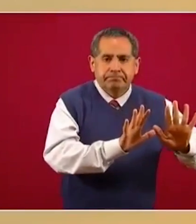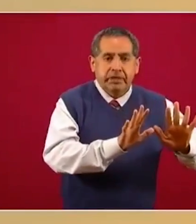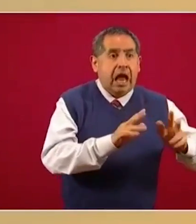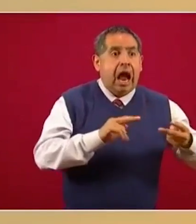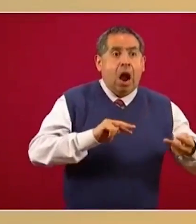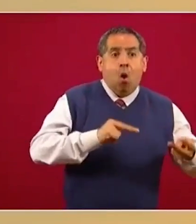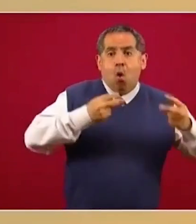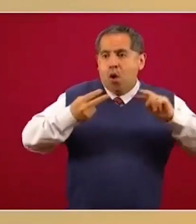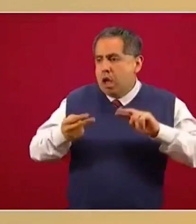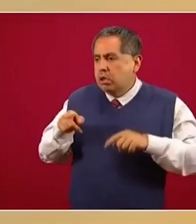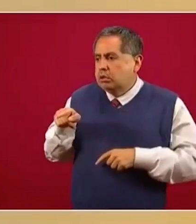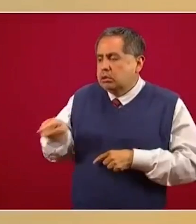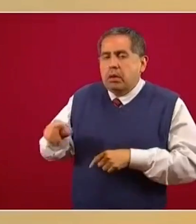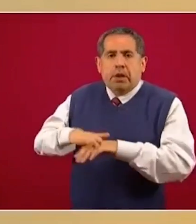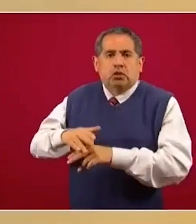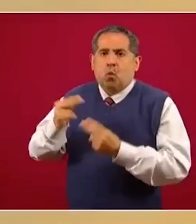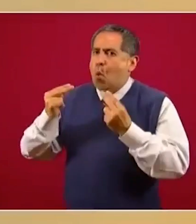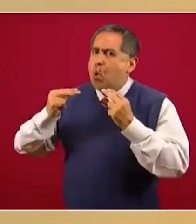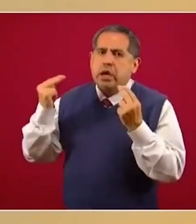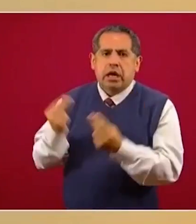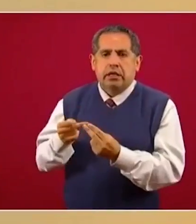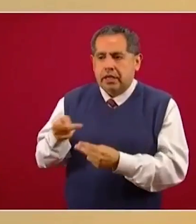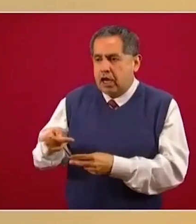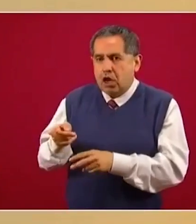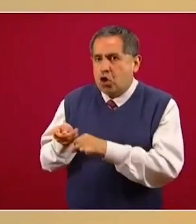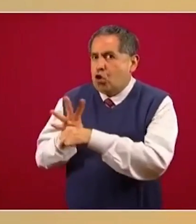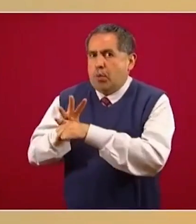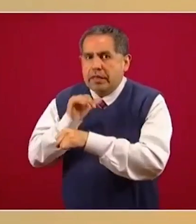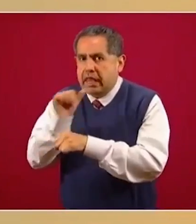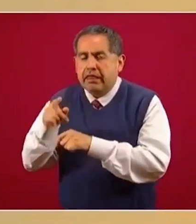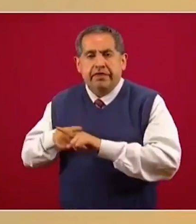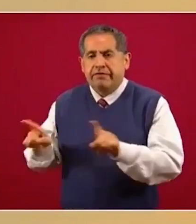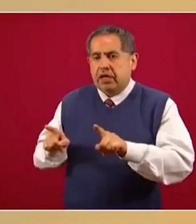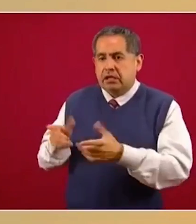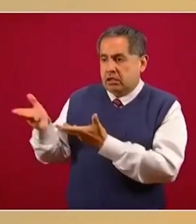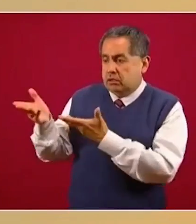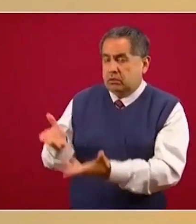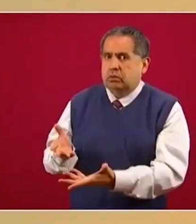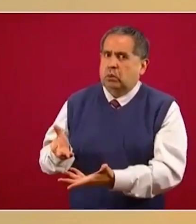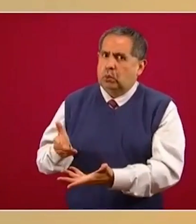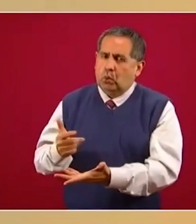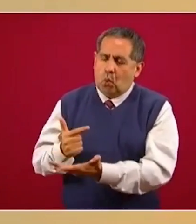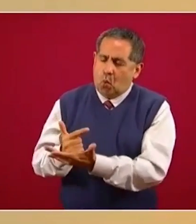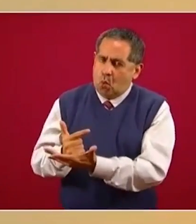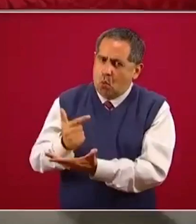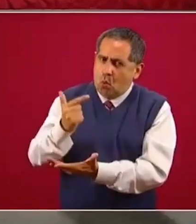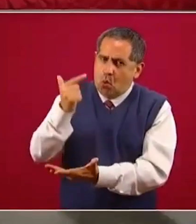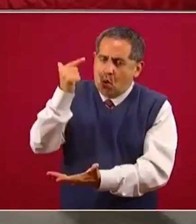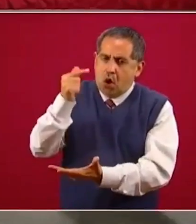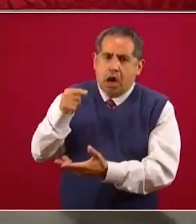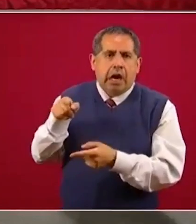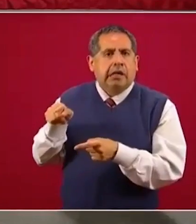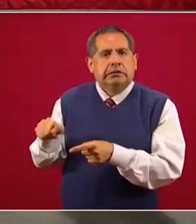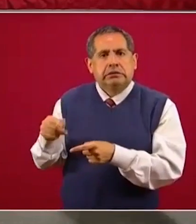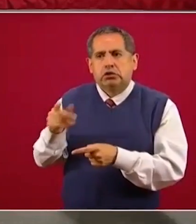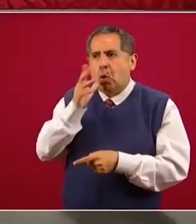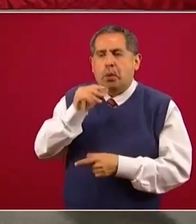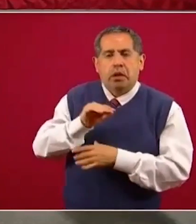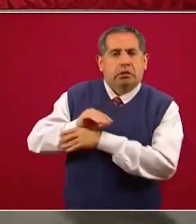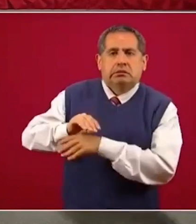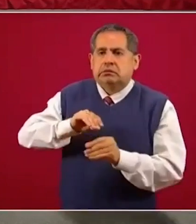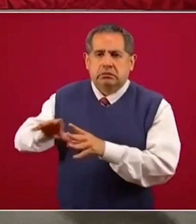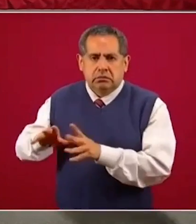no COVID que pacientes COVID y nos llegan en condiciones ya muy críticas. Entonces, nunca